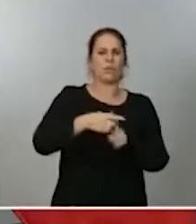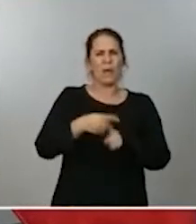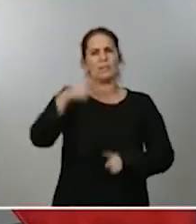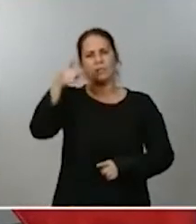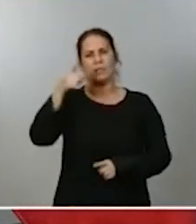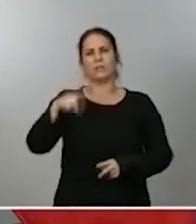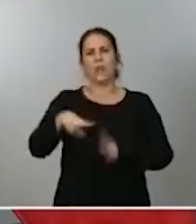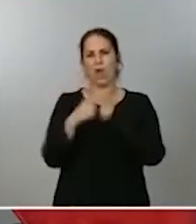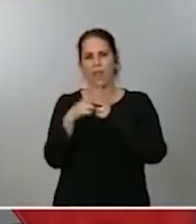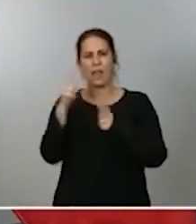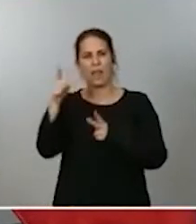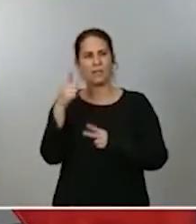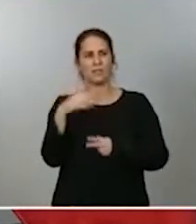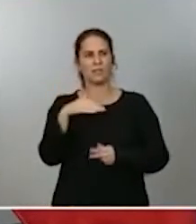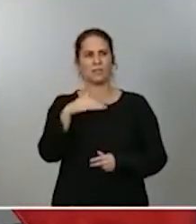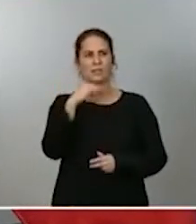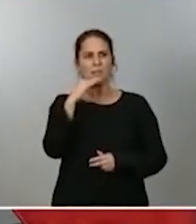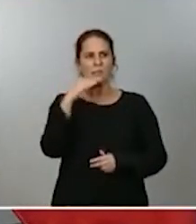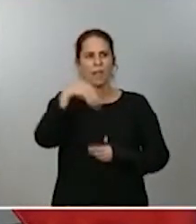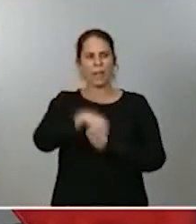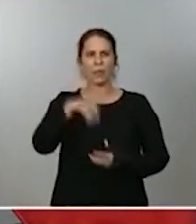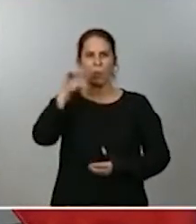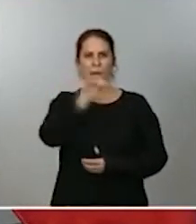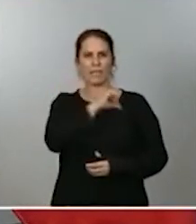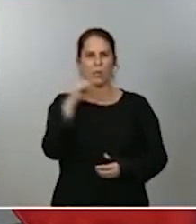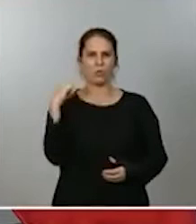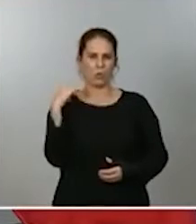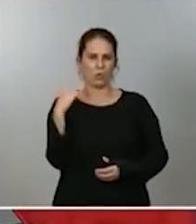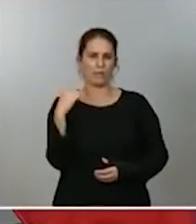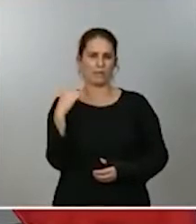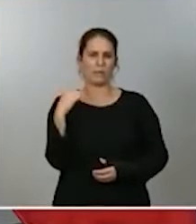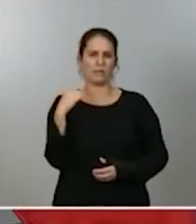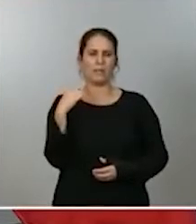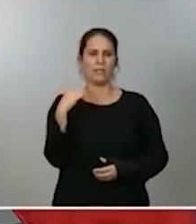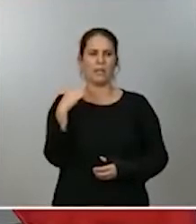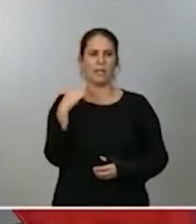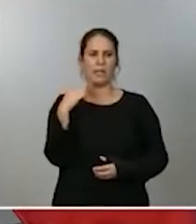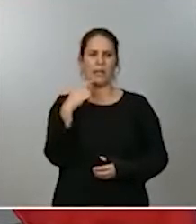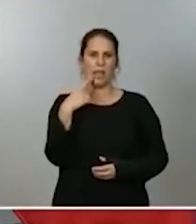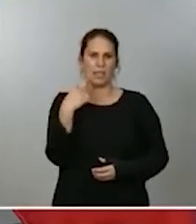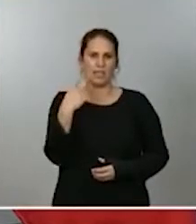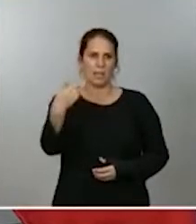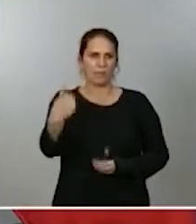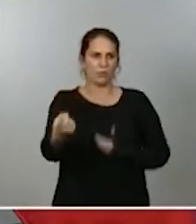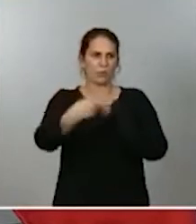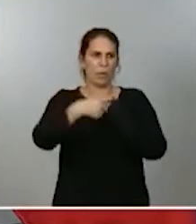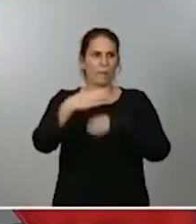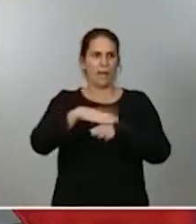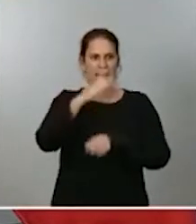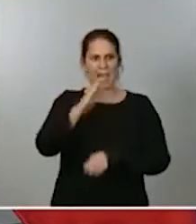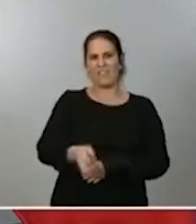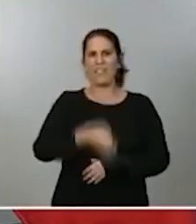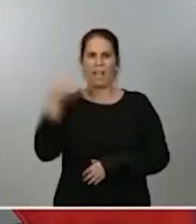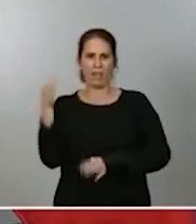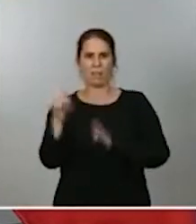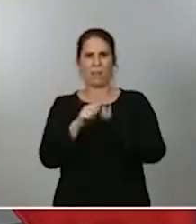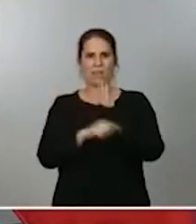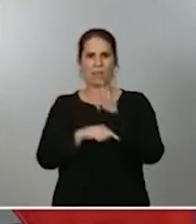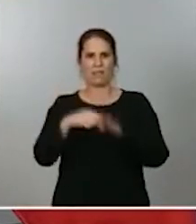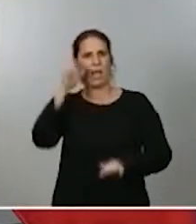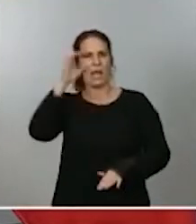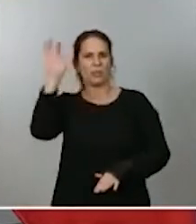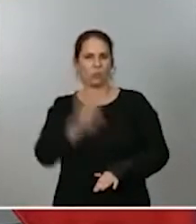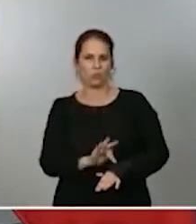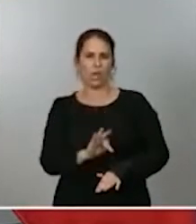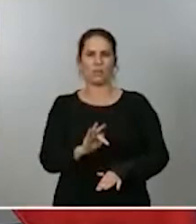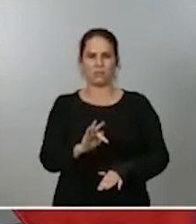protagonismo y que necesitamos su concurso para que sean eficaces estas medidas, tener oportunidad de escuchar lo del presidente del